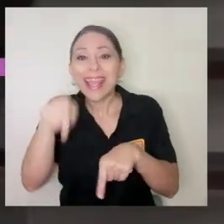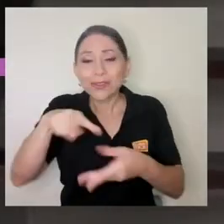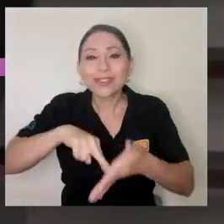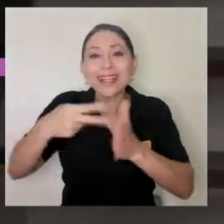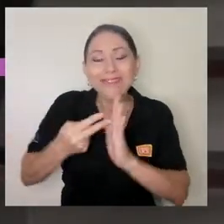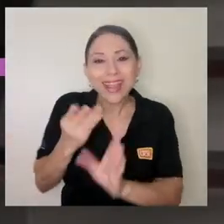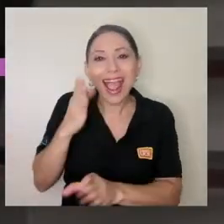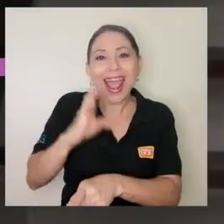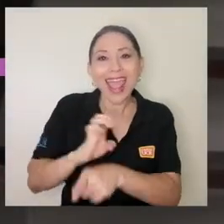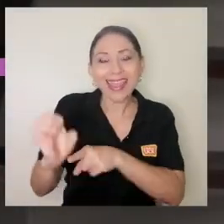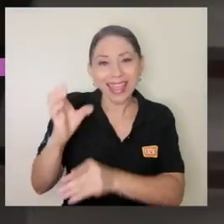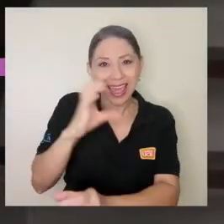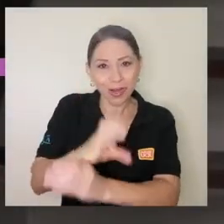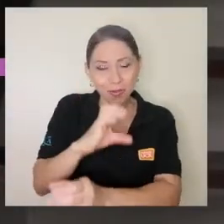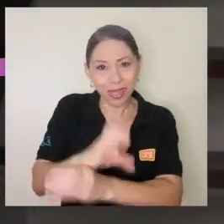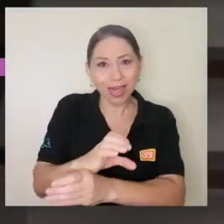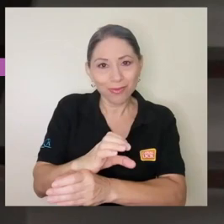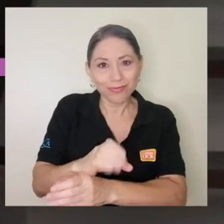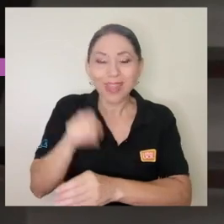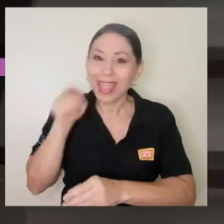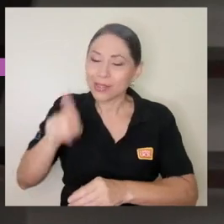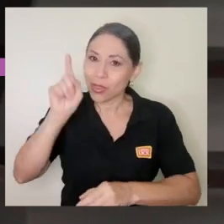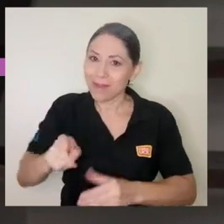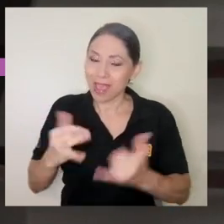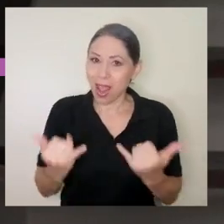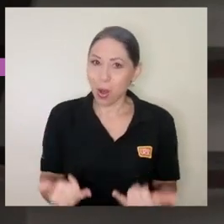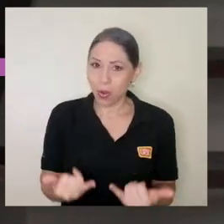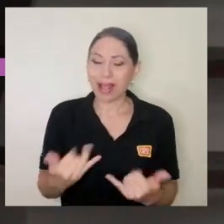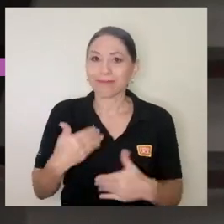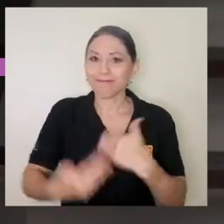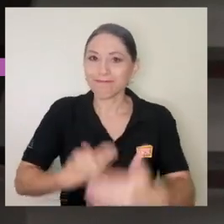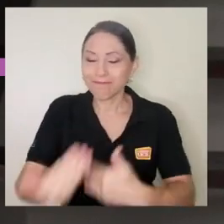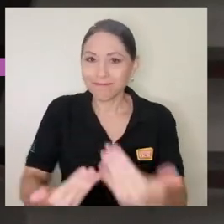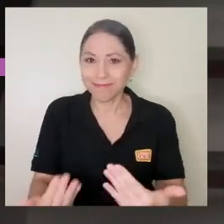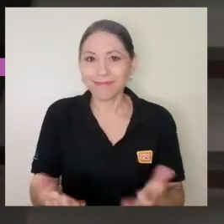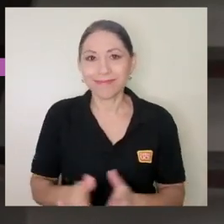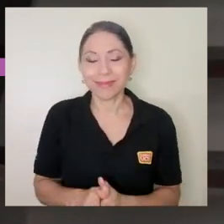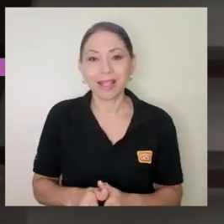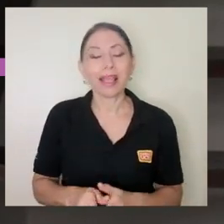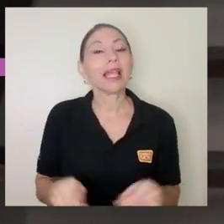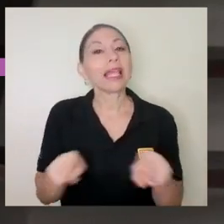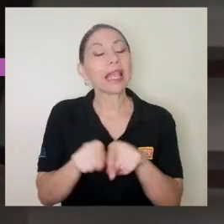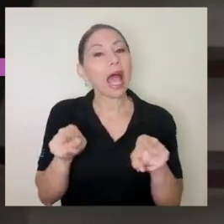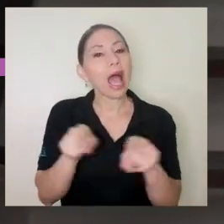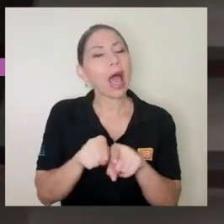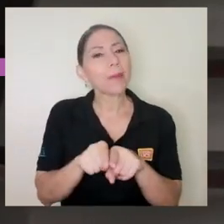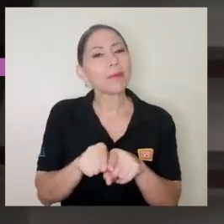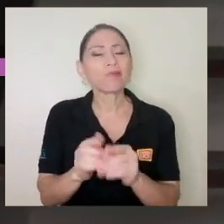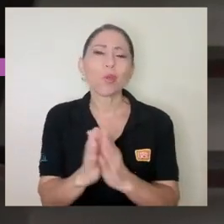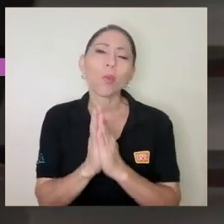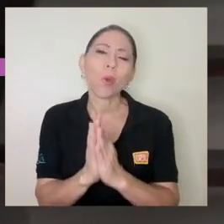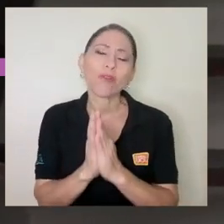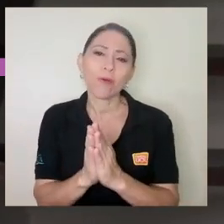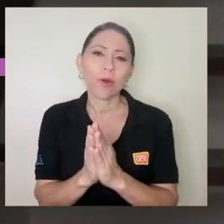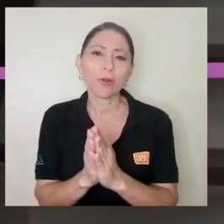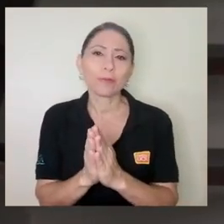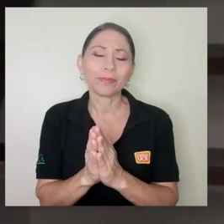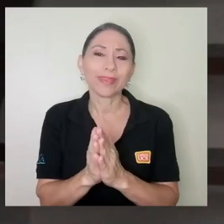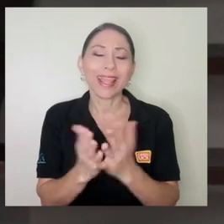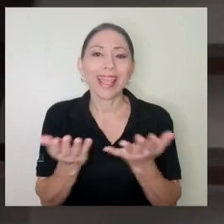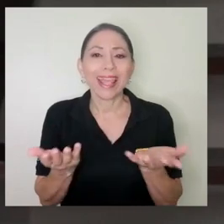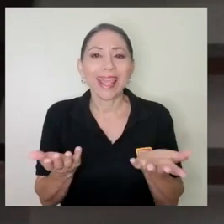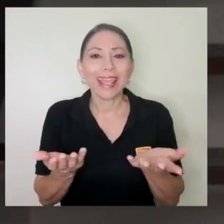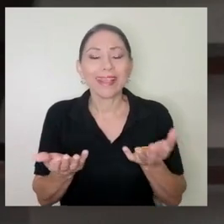ética del cuidado que es lo que debería digamos imponerse en este momento y finalmente creo que el otro mensaje es por favor dejar de ver